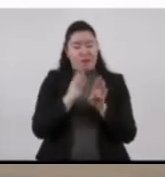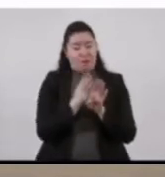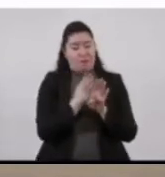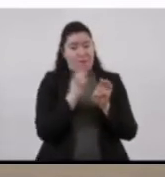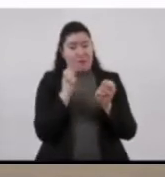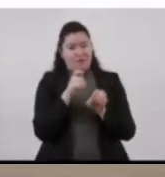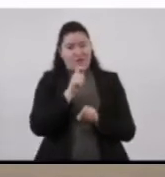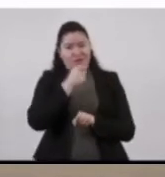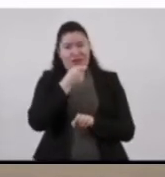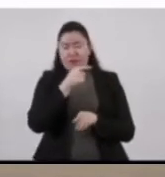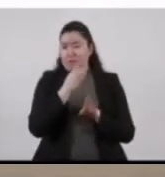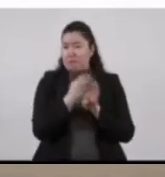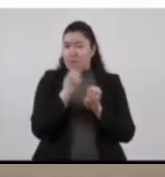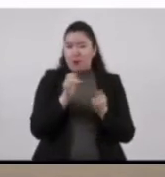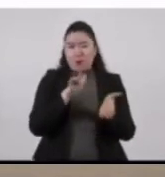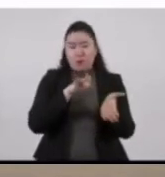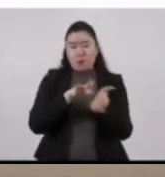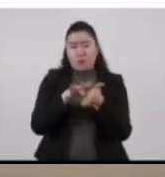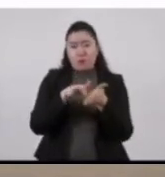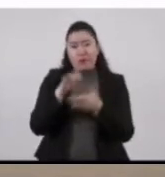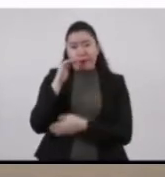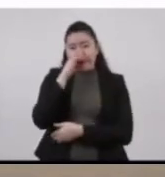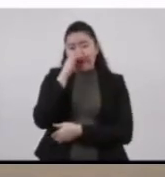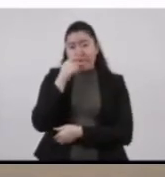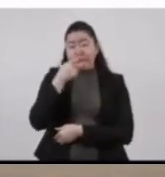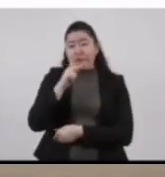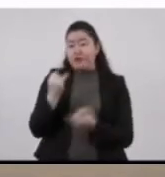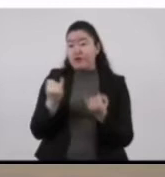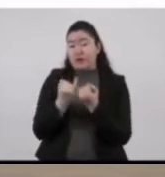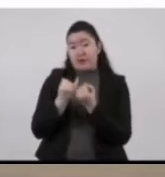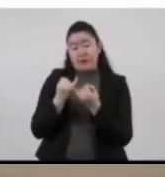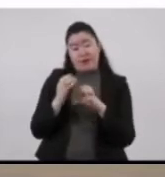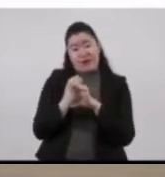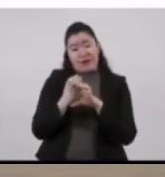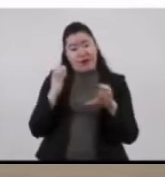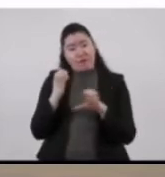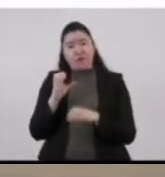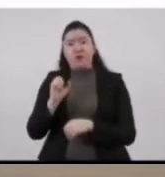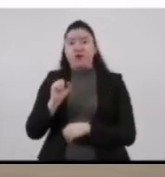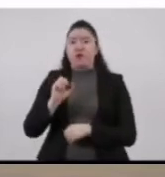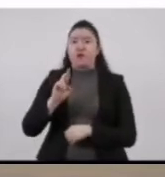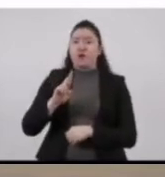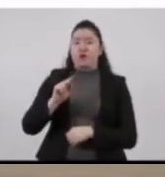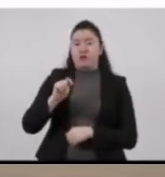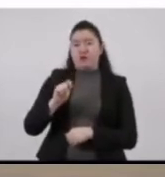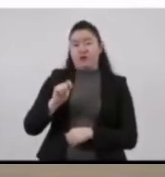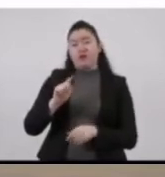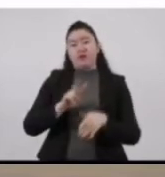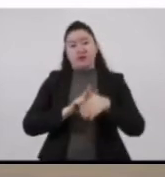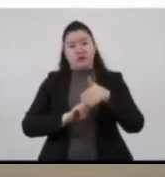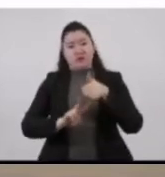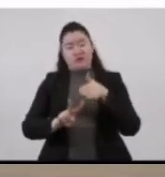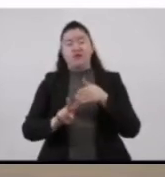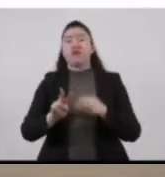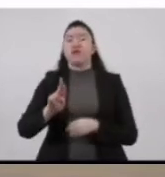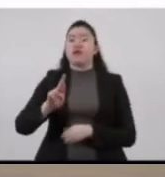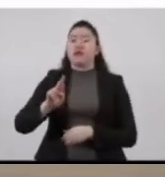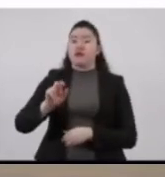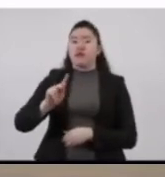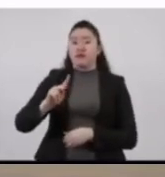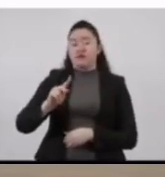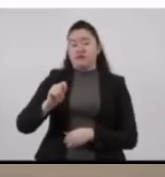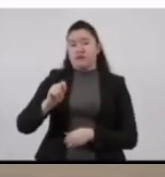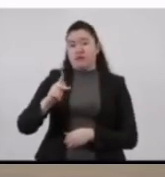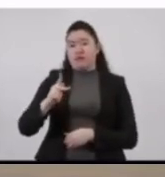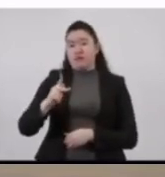anunció que fue a entrar en operación de Metrobús. Pero seguimos con el apoyo de unidades del ORT, del Servicio de Transportes Eléctricos, de RTP, de la